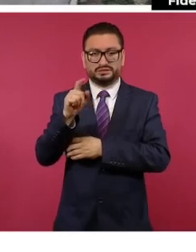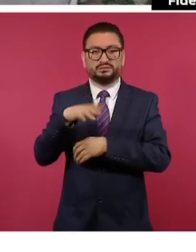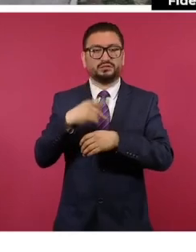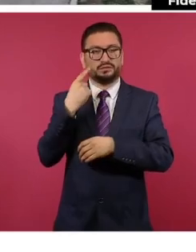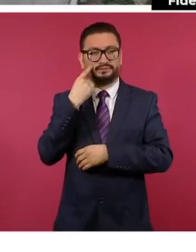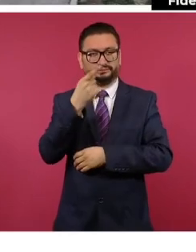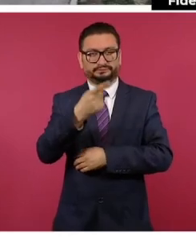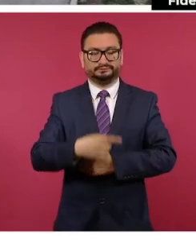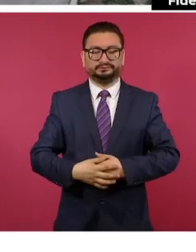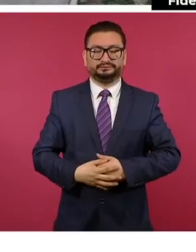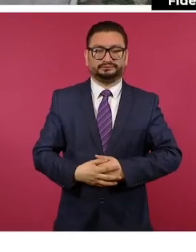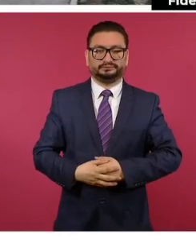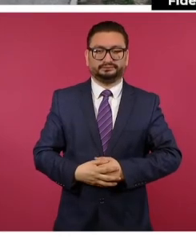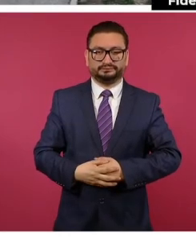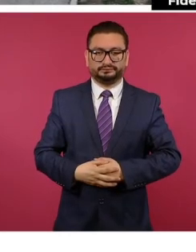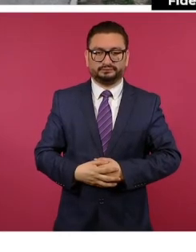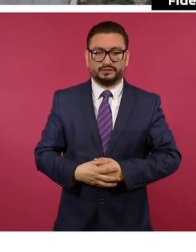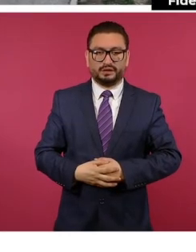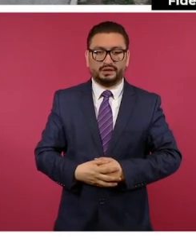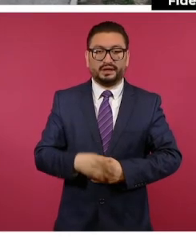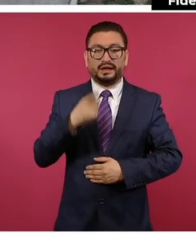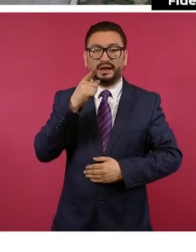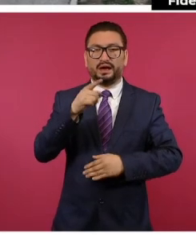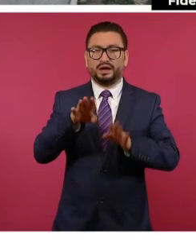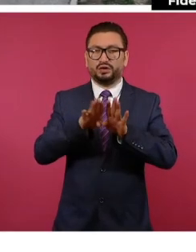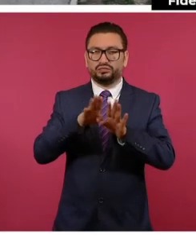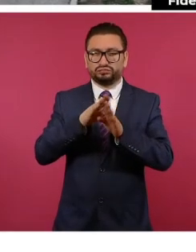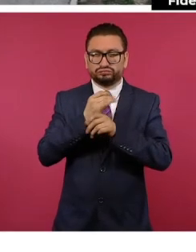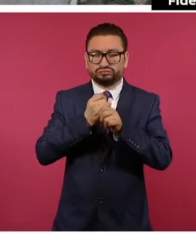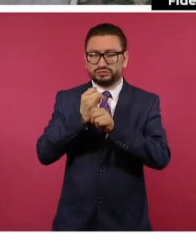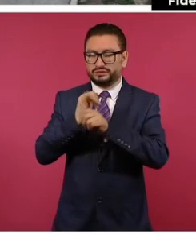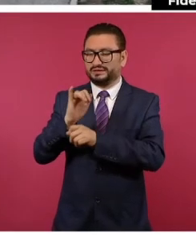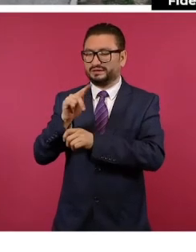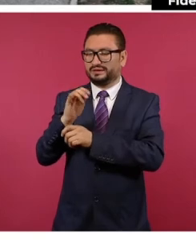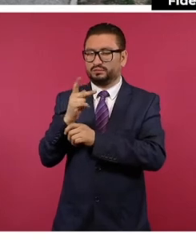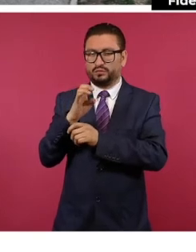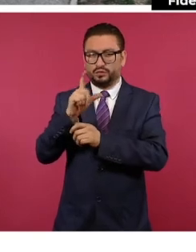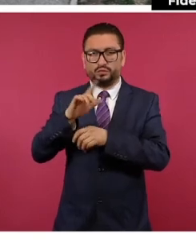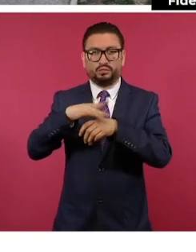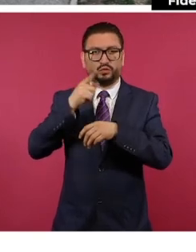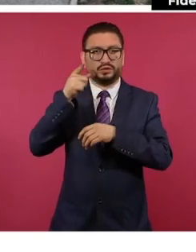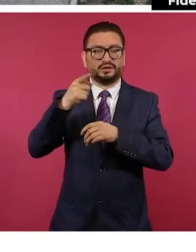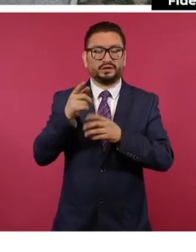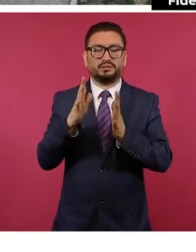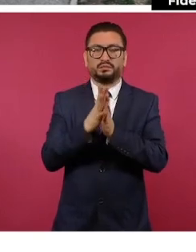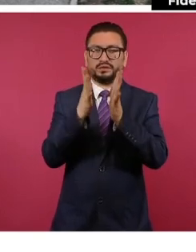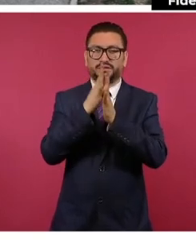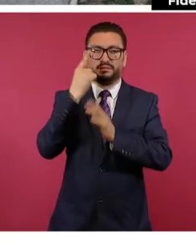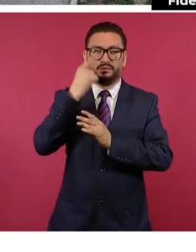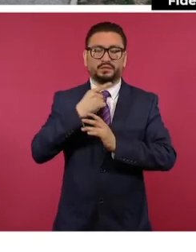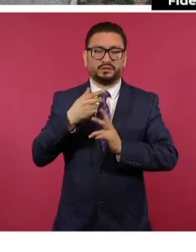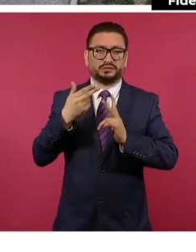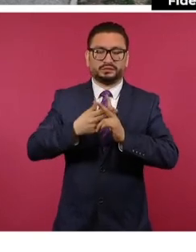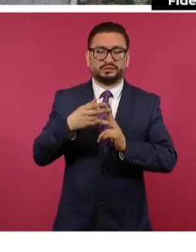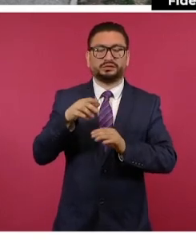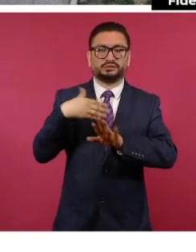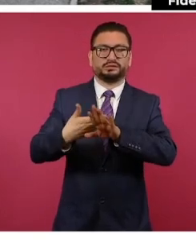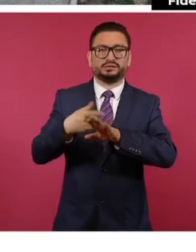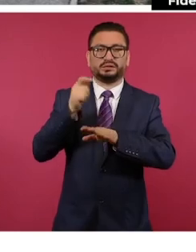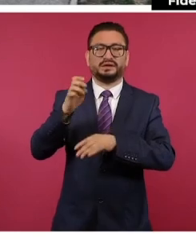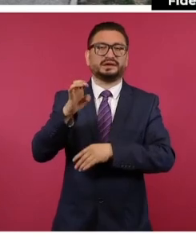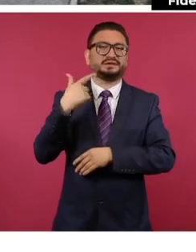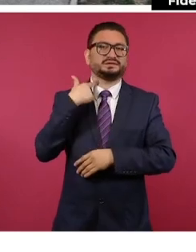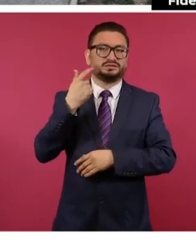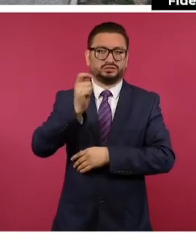contaba con ficha roja de la Interpol por su participación en el delito de homicidio idoloso calificado cometido en agravio de su